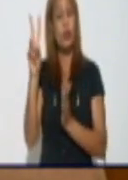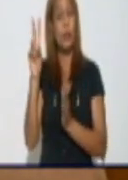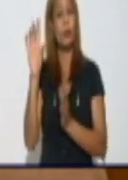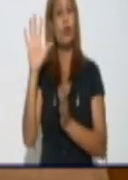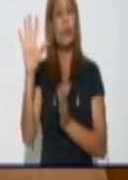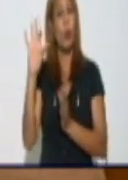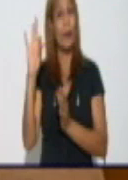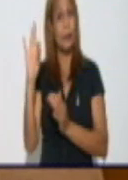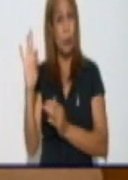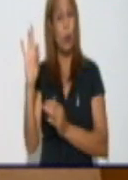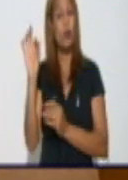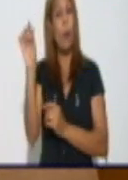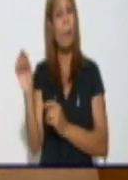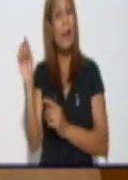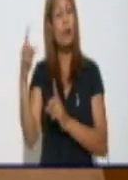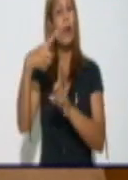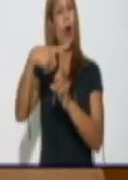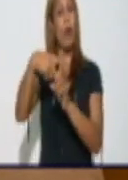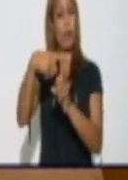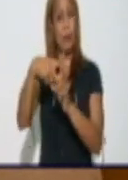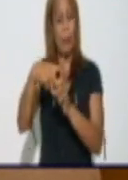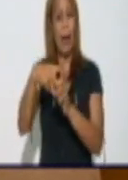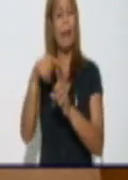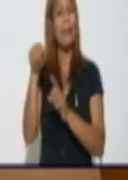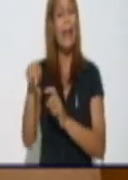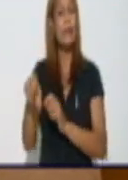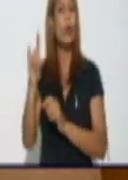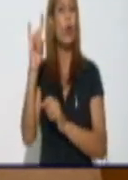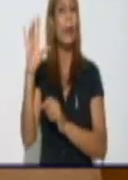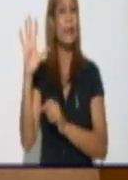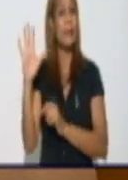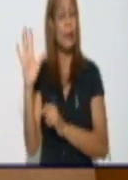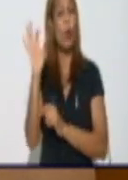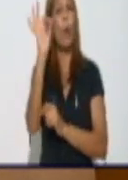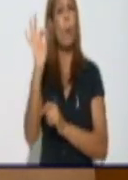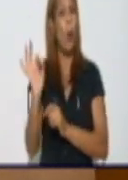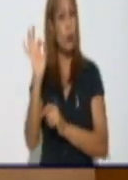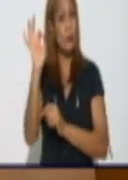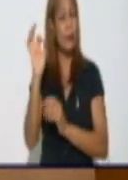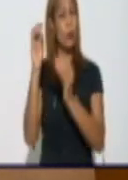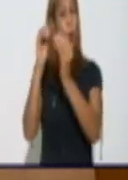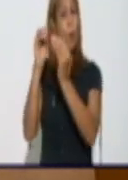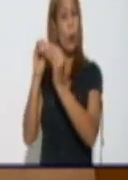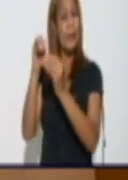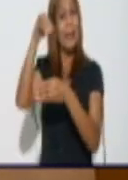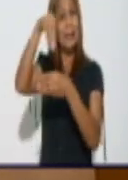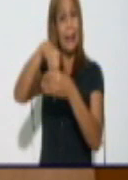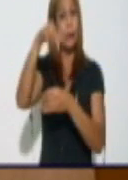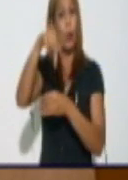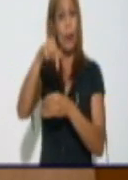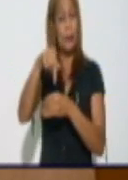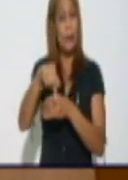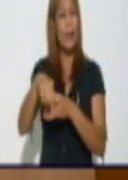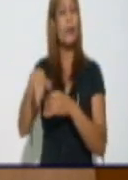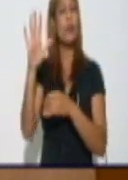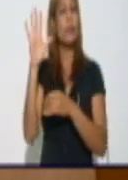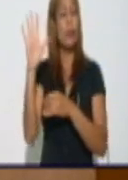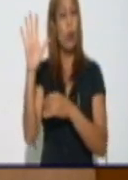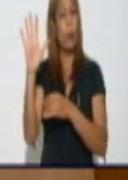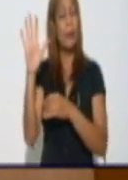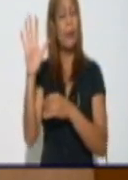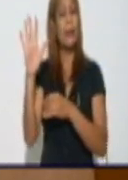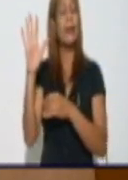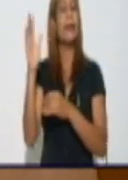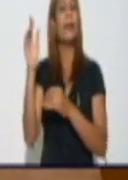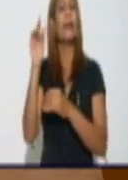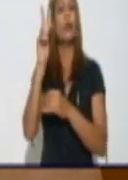confirmados. De ellos, el 95% ha sido autóctono, que eso significa 5.924 casos.